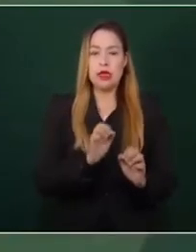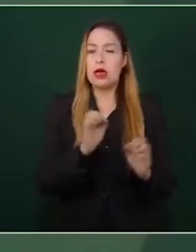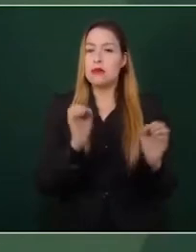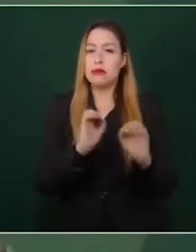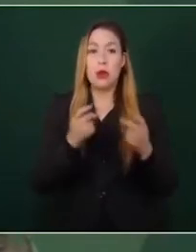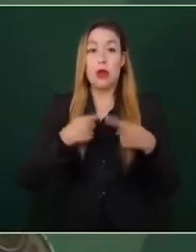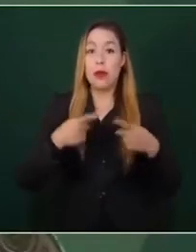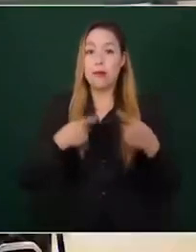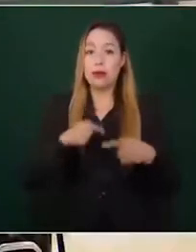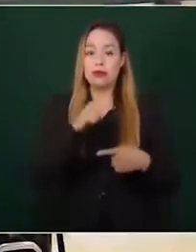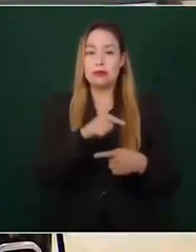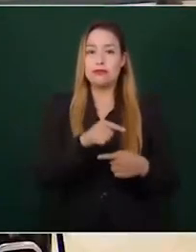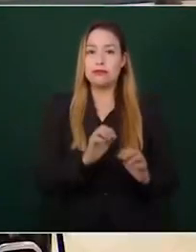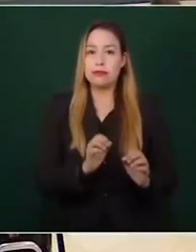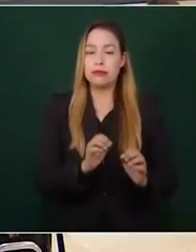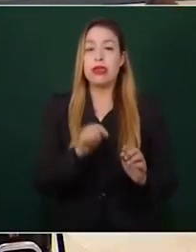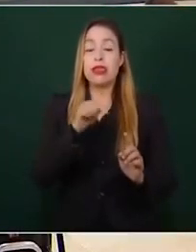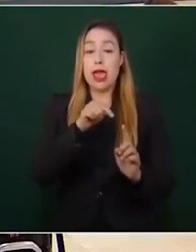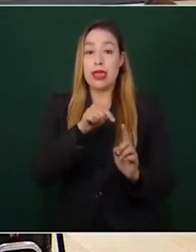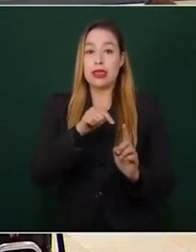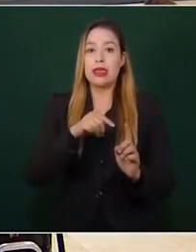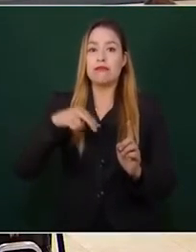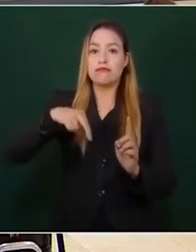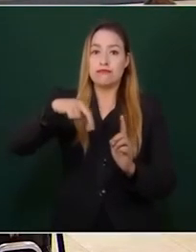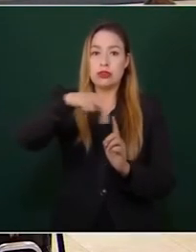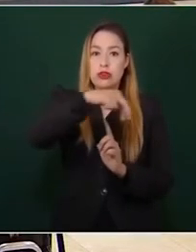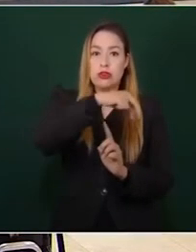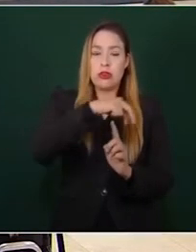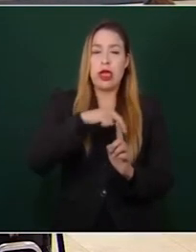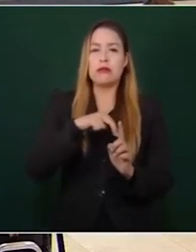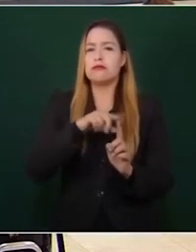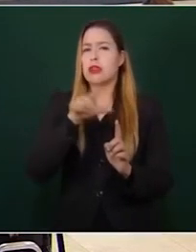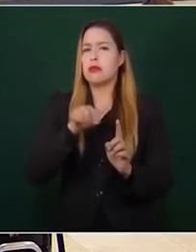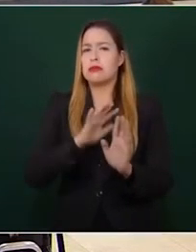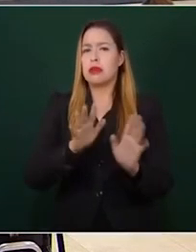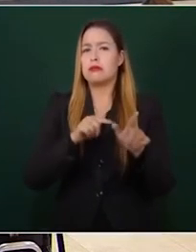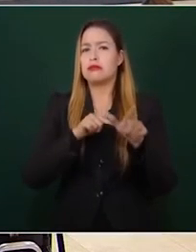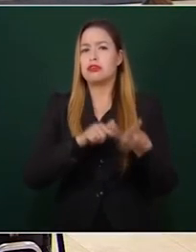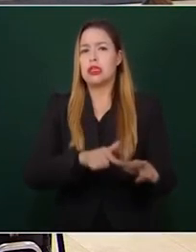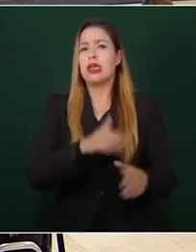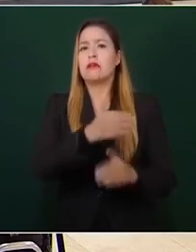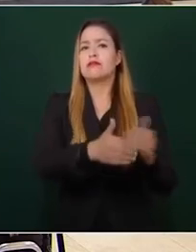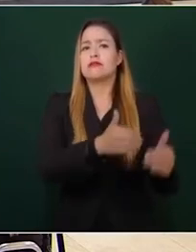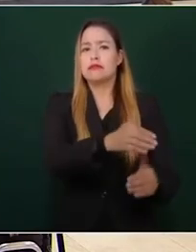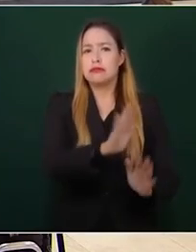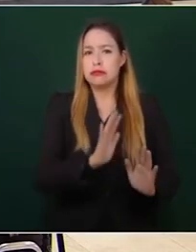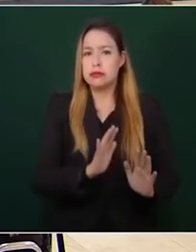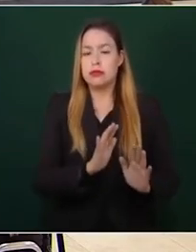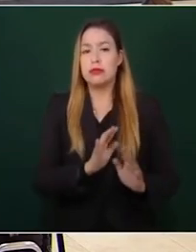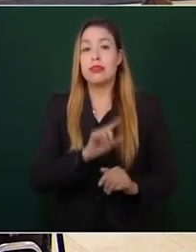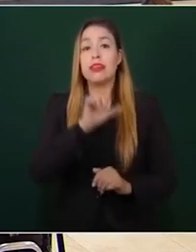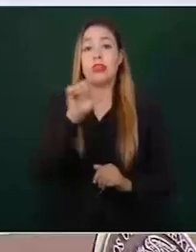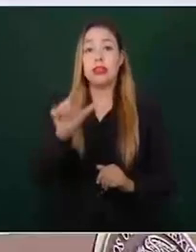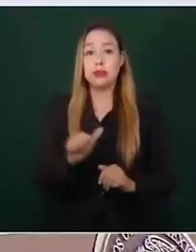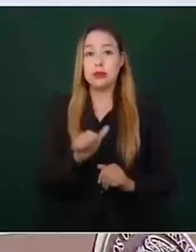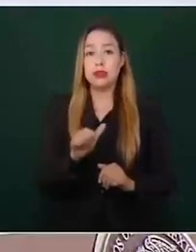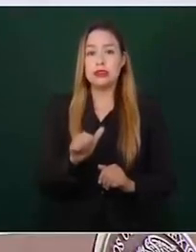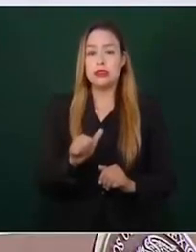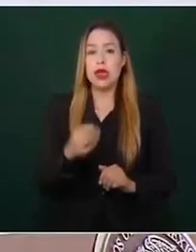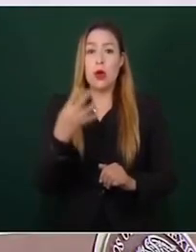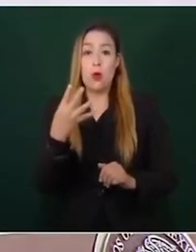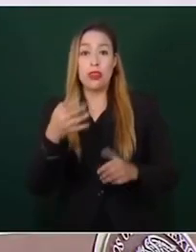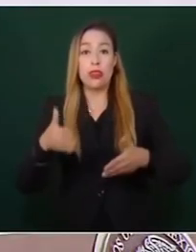armado. y lo rodean y siguen su camino, posteriormente en cuatro caminos